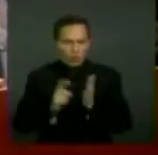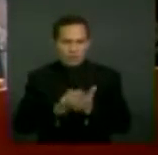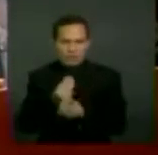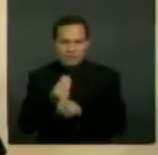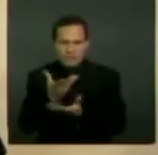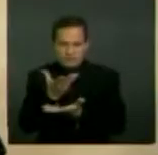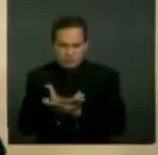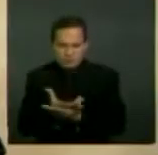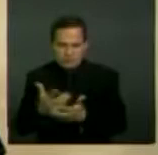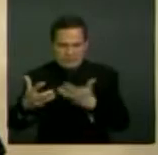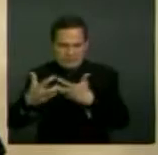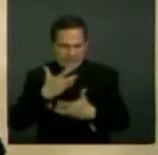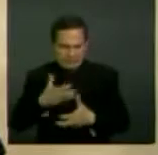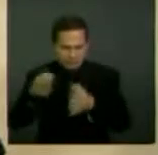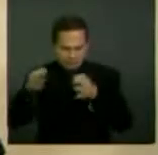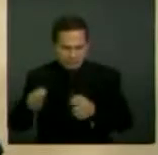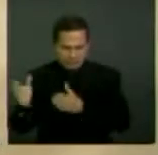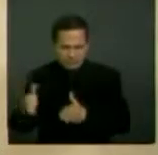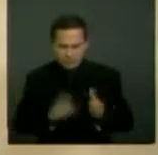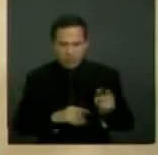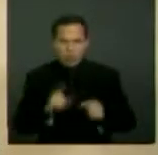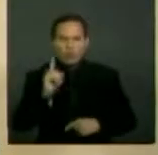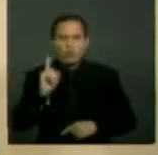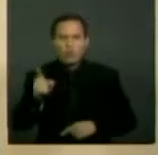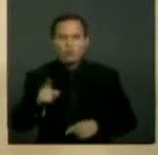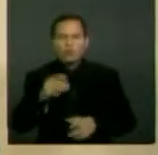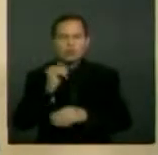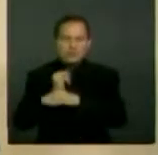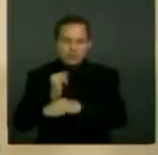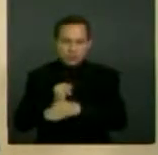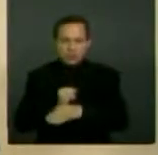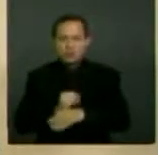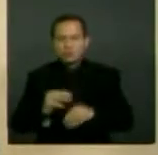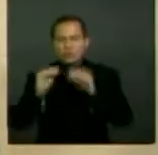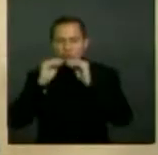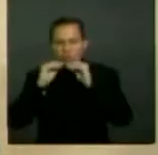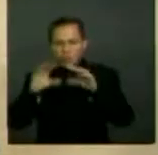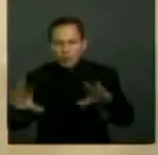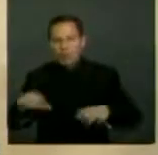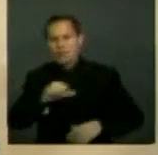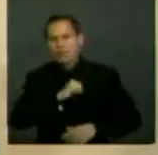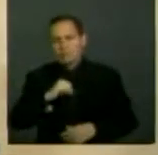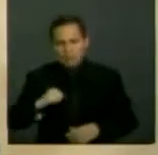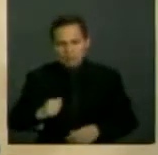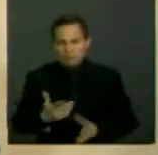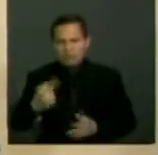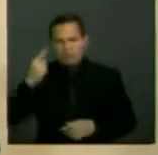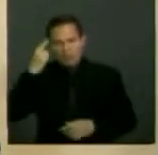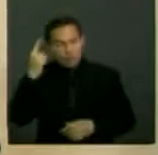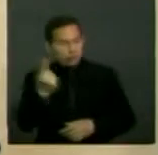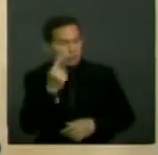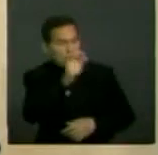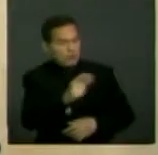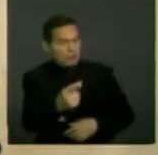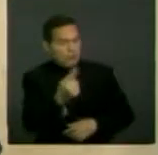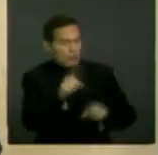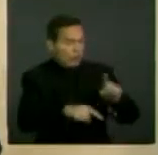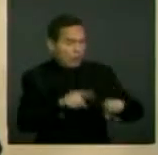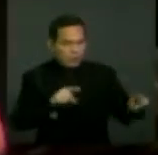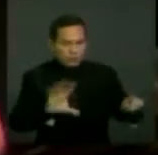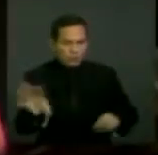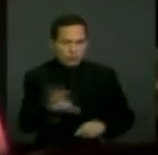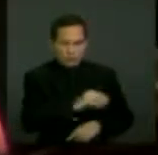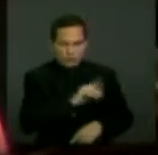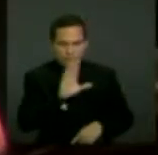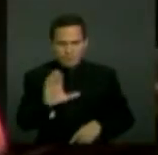y generalmente es cometida por instituciones tanto públicas como privadas y no por actos dolosos de individuos aislados. La convención